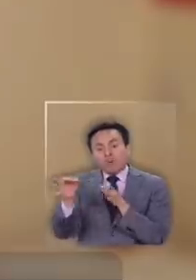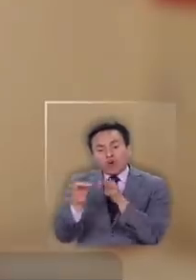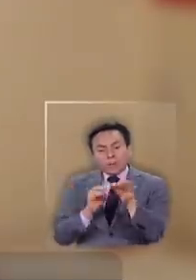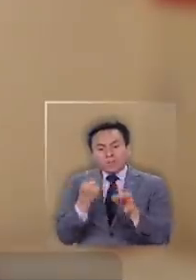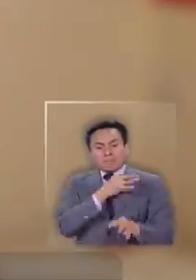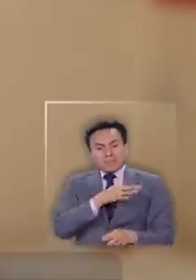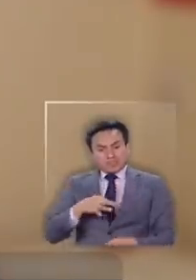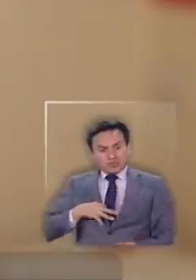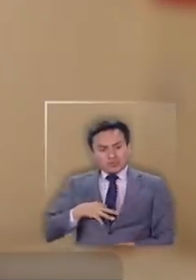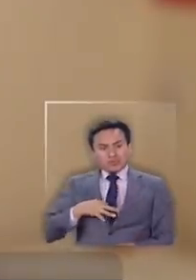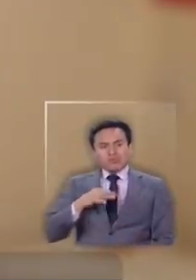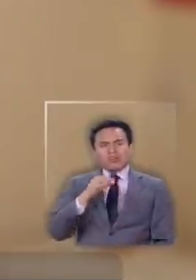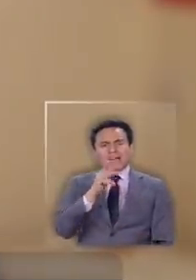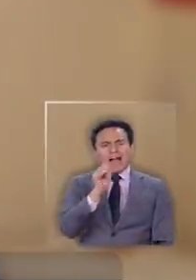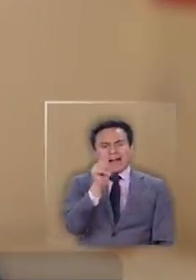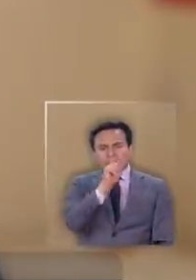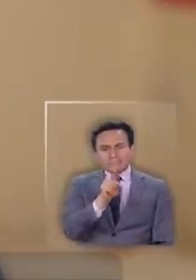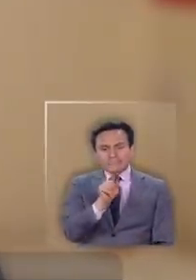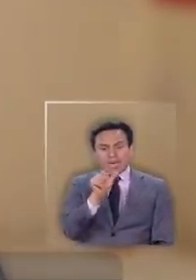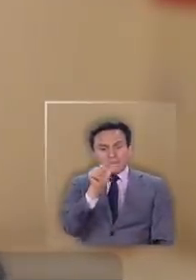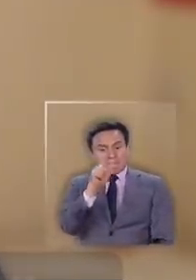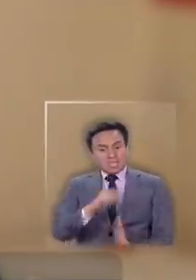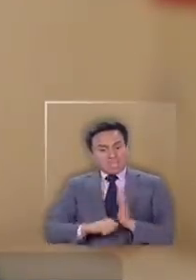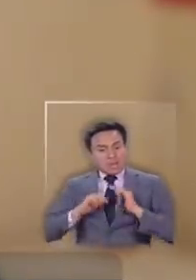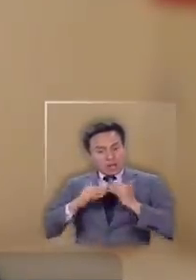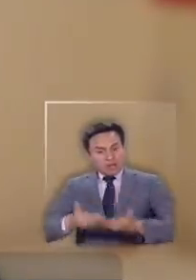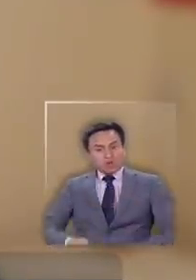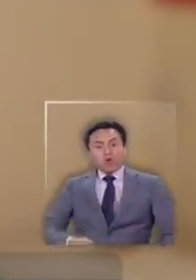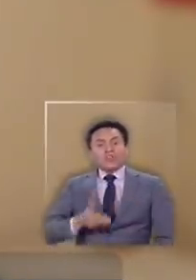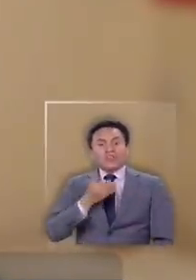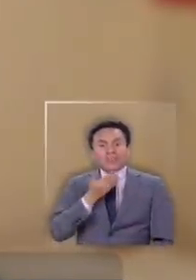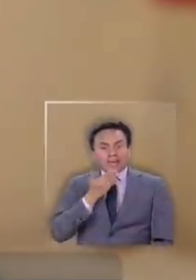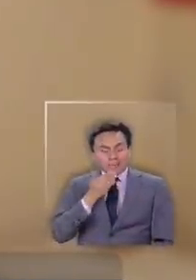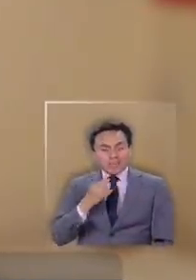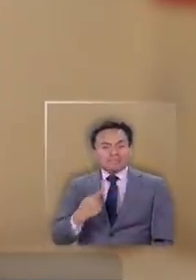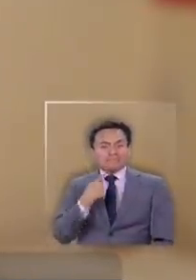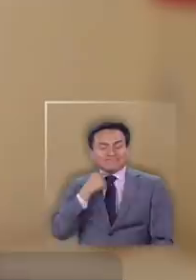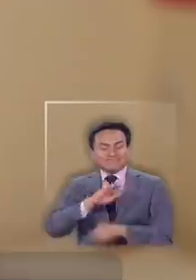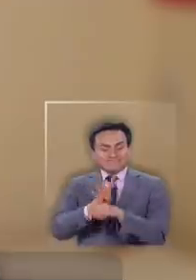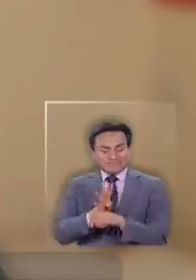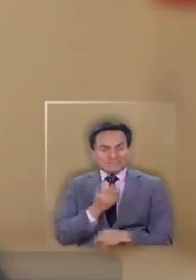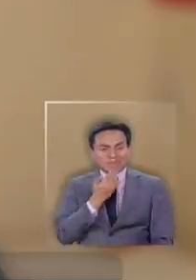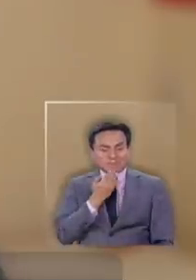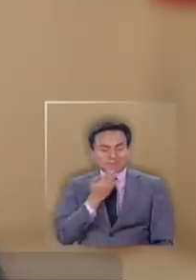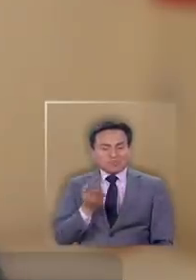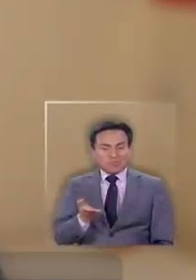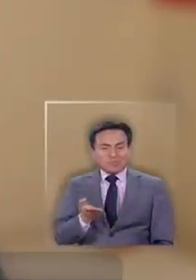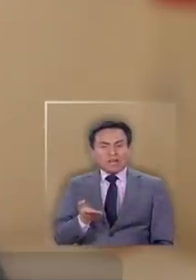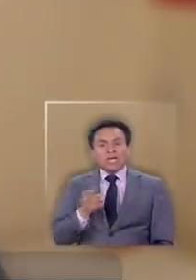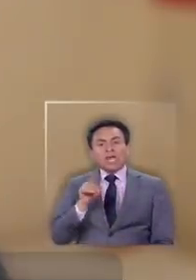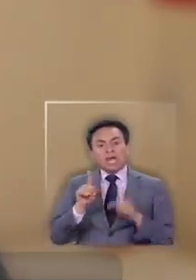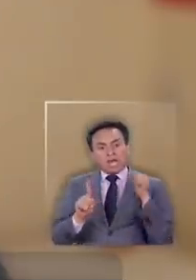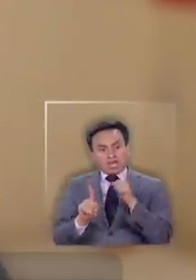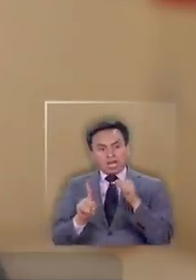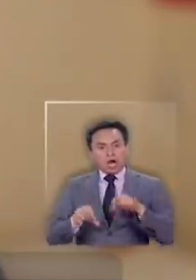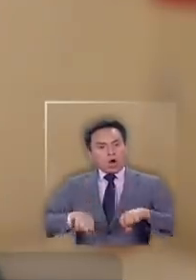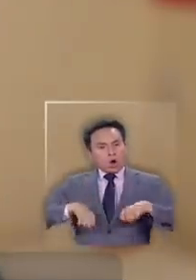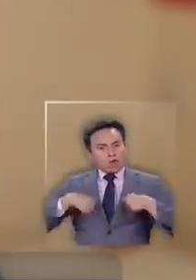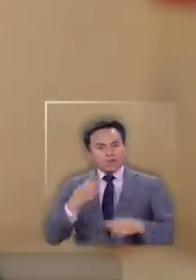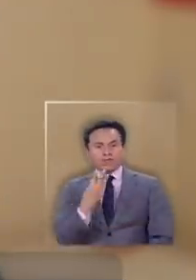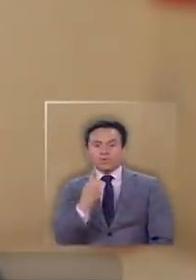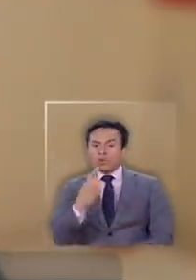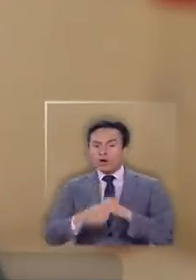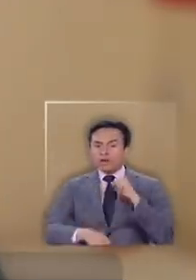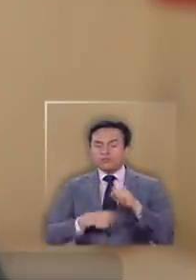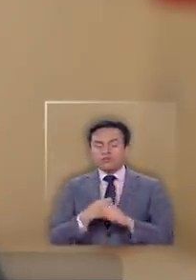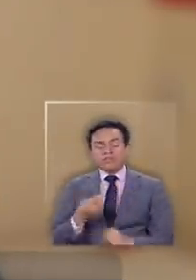ministro, Carrie Simmons, que tiene seis meses de embarazo, también está contaminada con coronavirus, aunque ella, claro, es muy joven, tiene 31